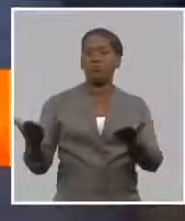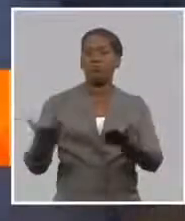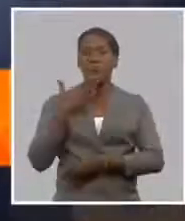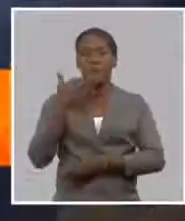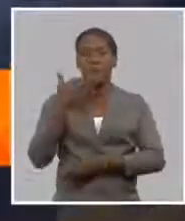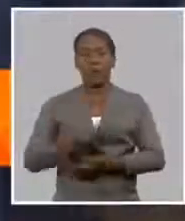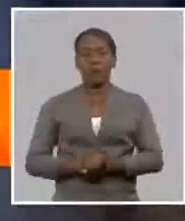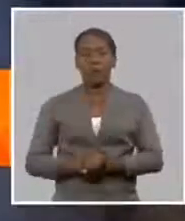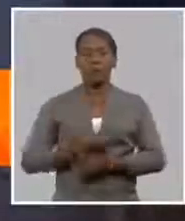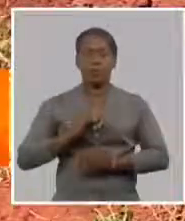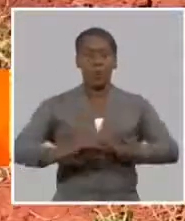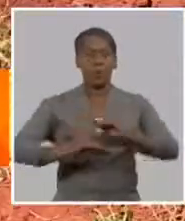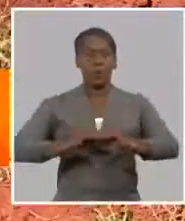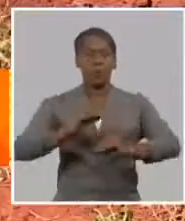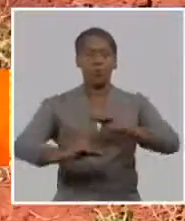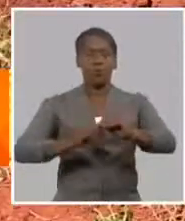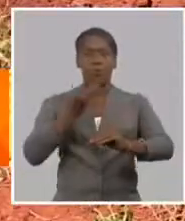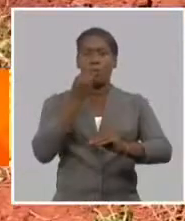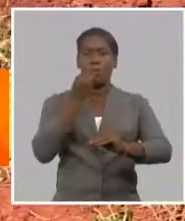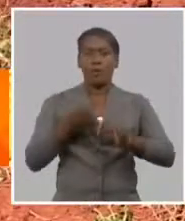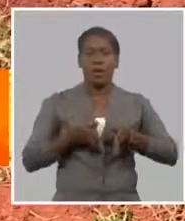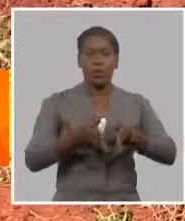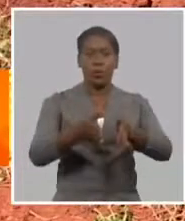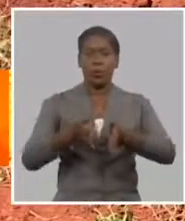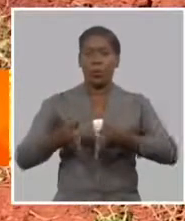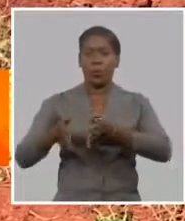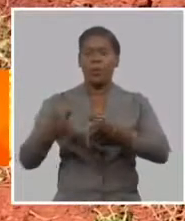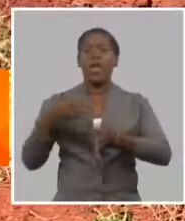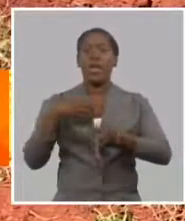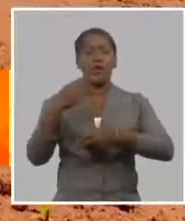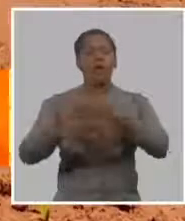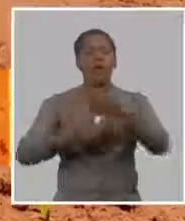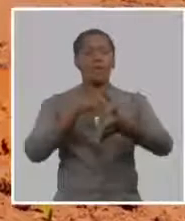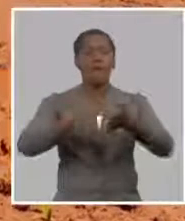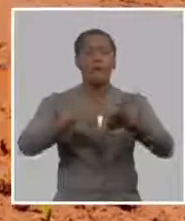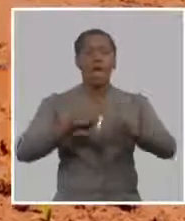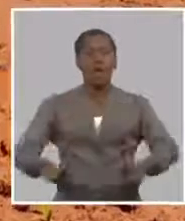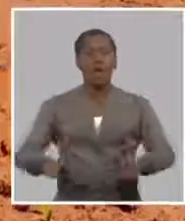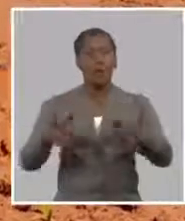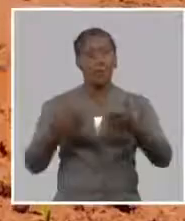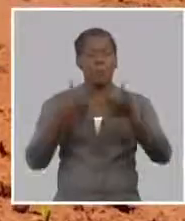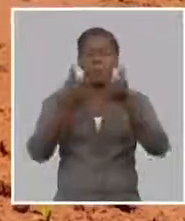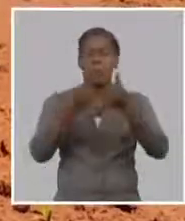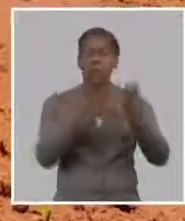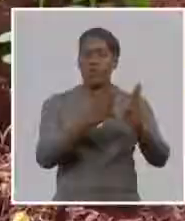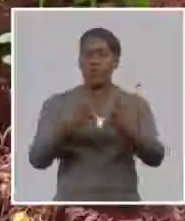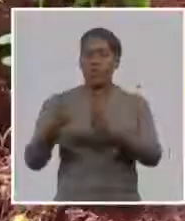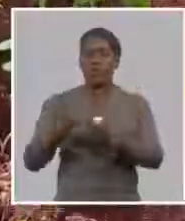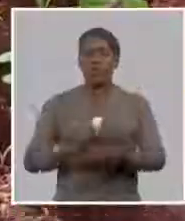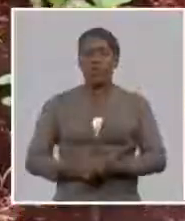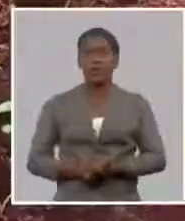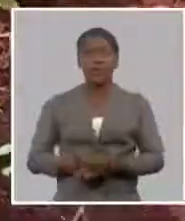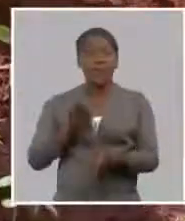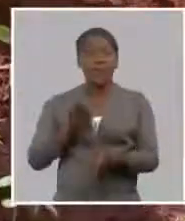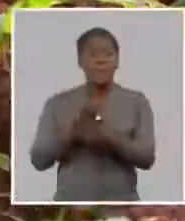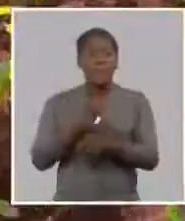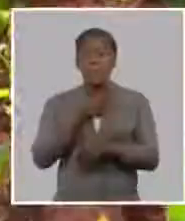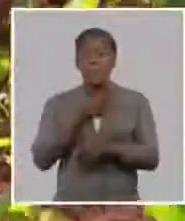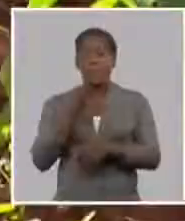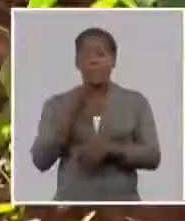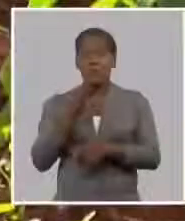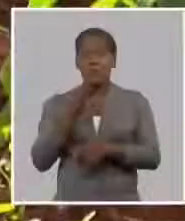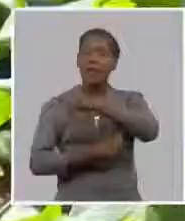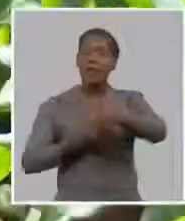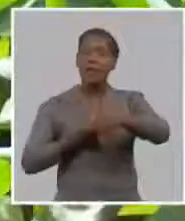200 hectáreas cultivables sobre cumple hasta la fecha su plan de producción con el inicio de la tarea de ordenamiento diversas han sido las